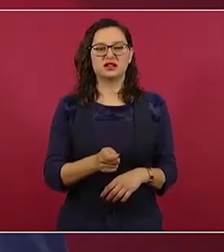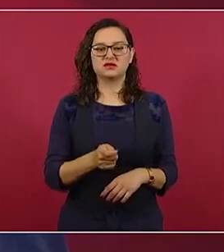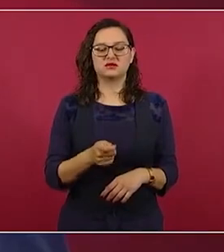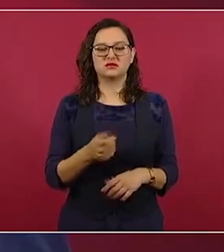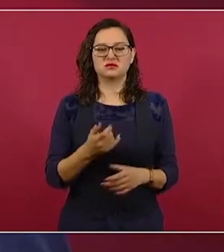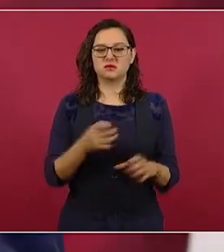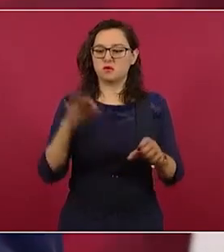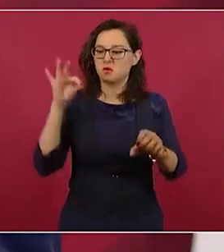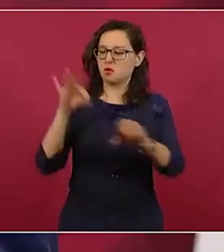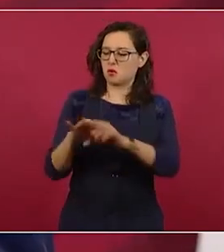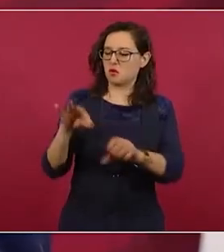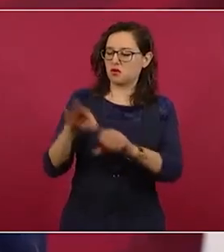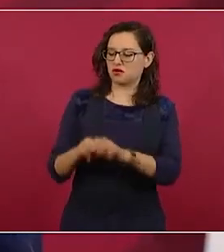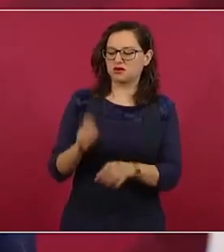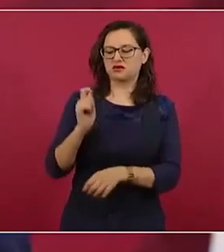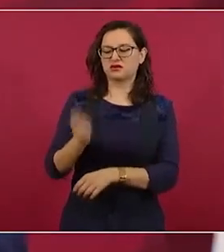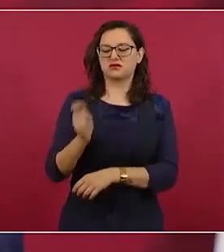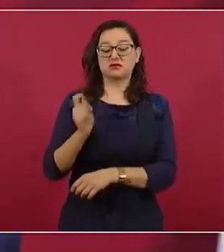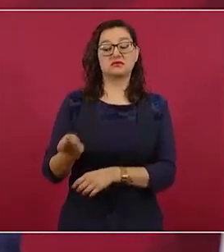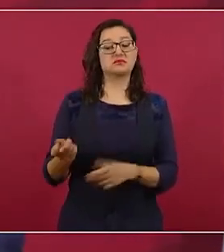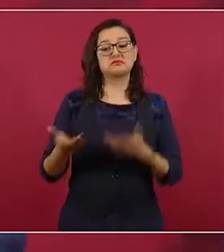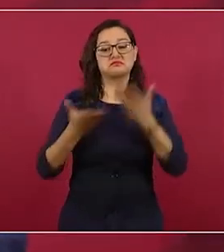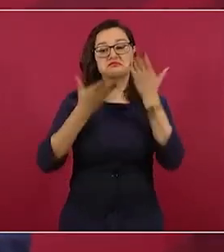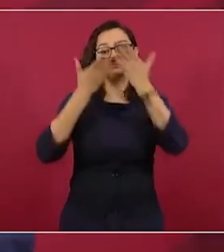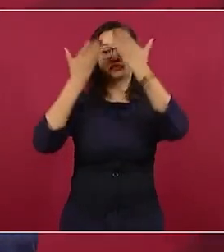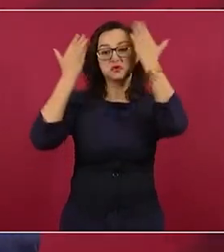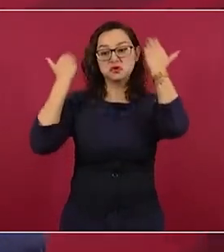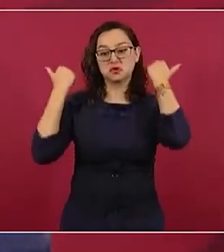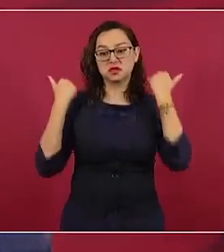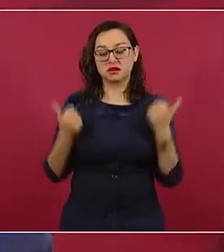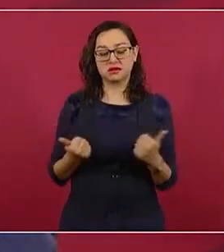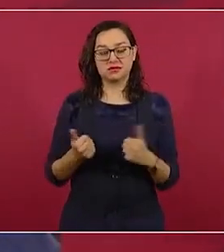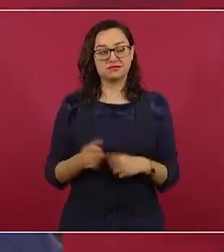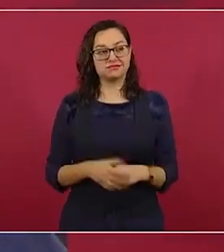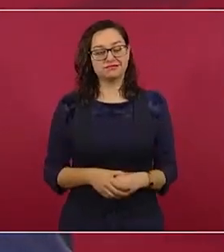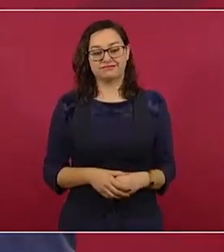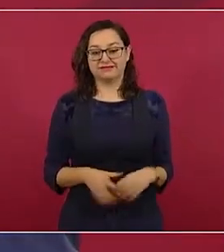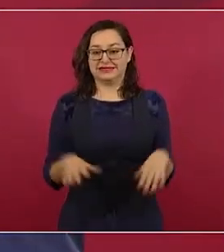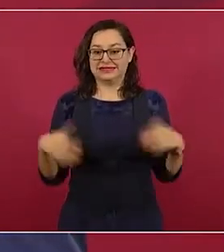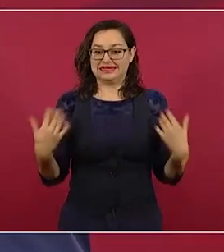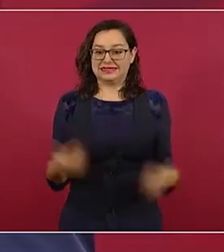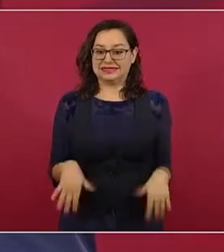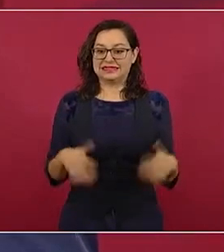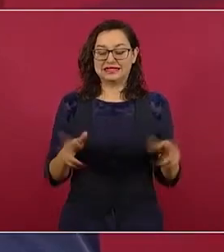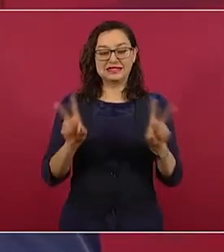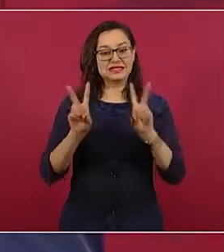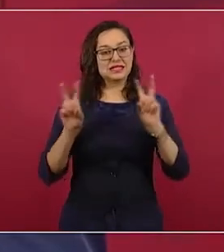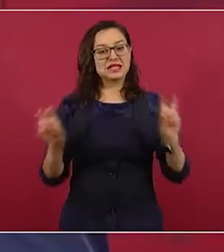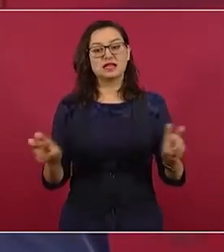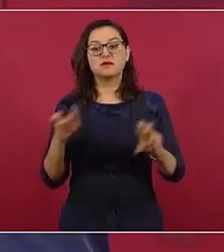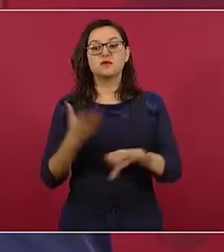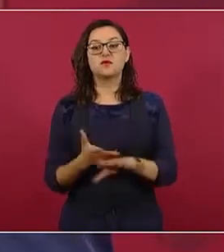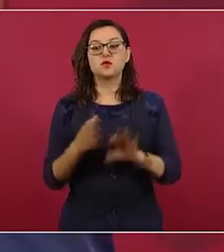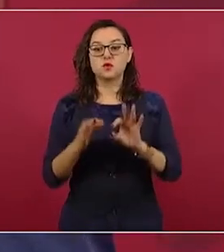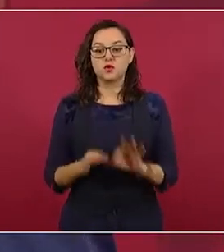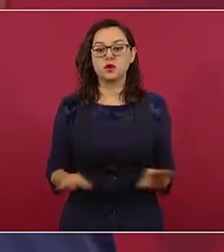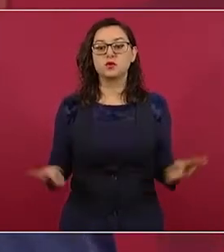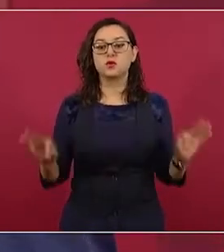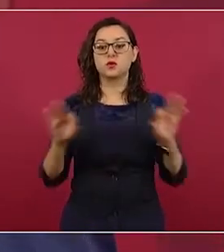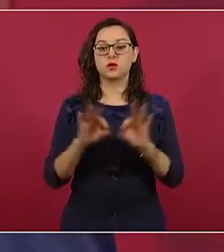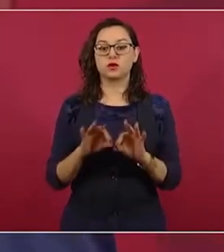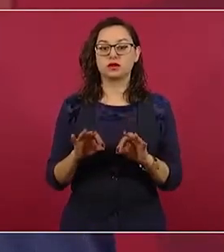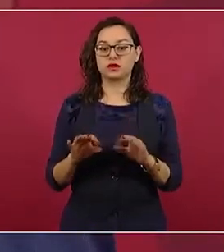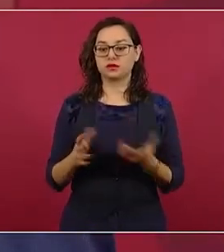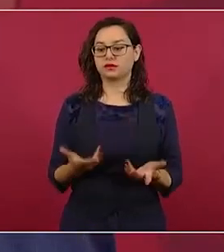No saben la importancia del litio